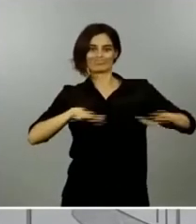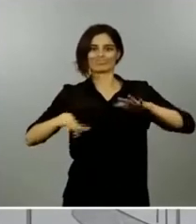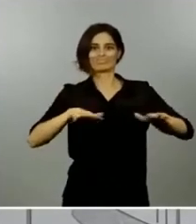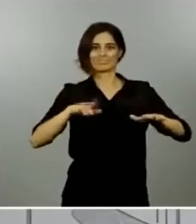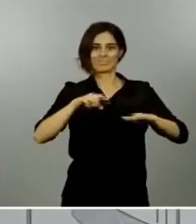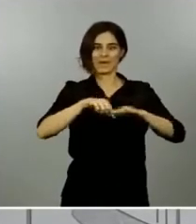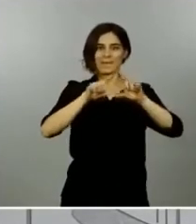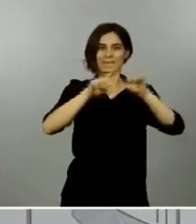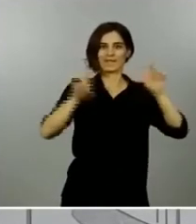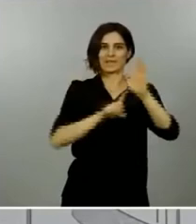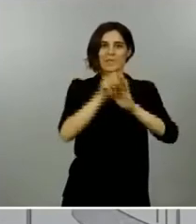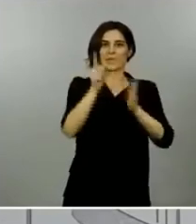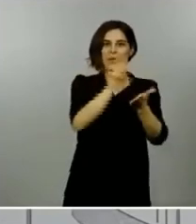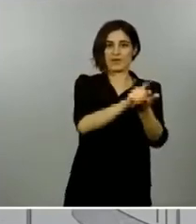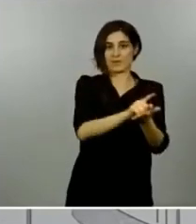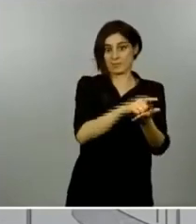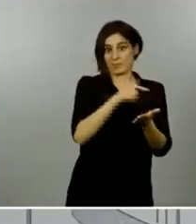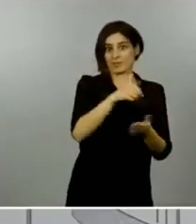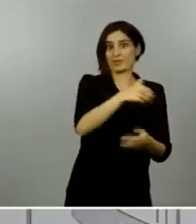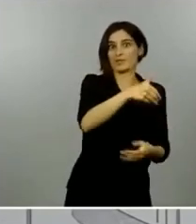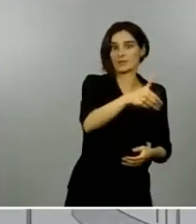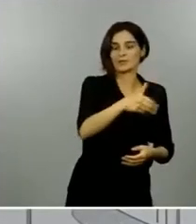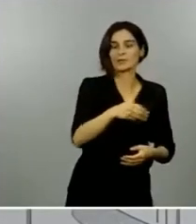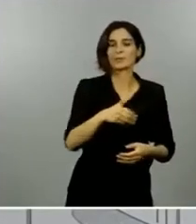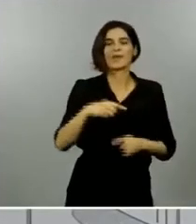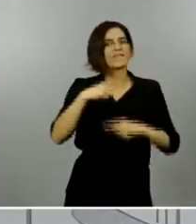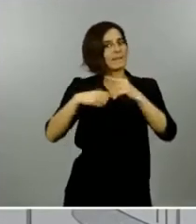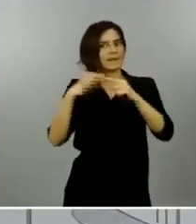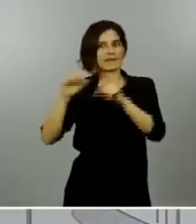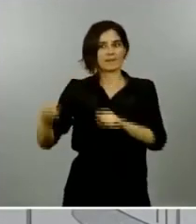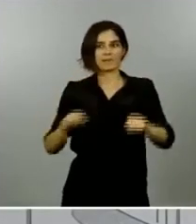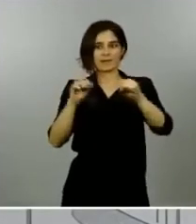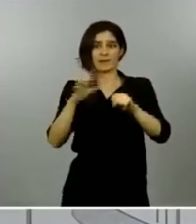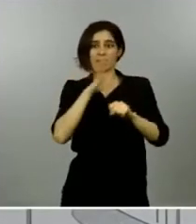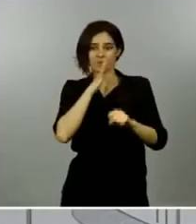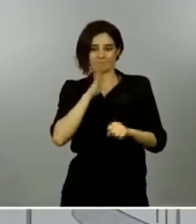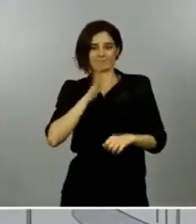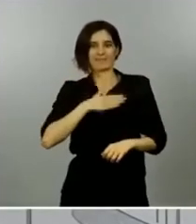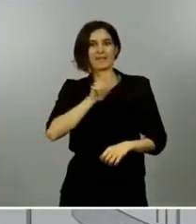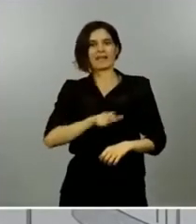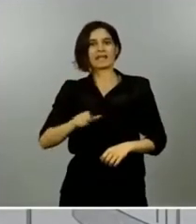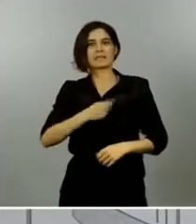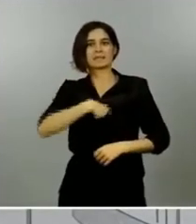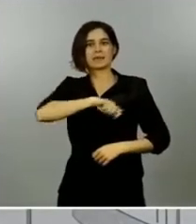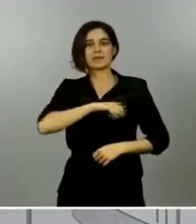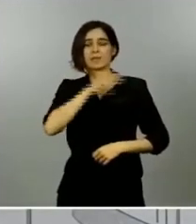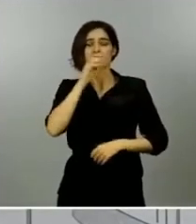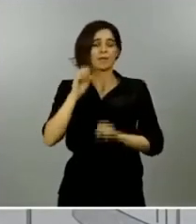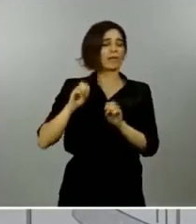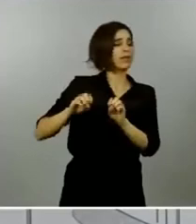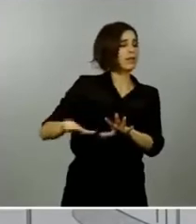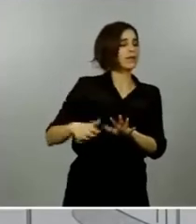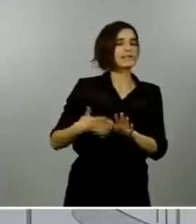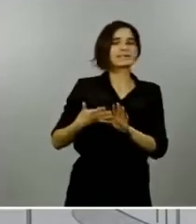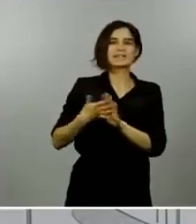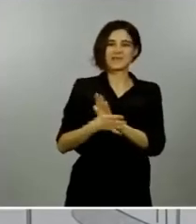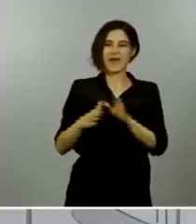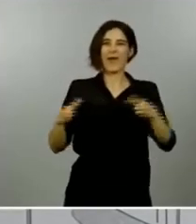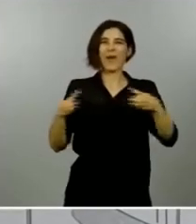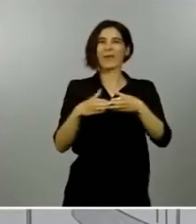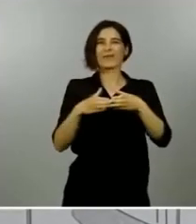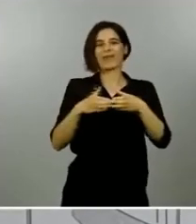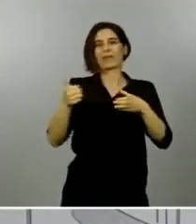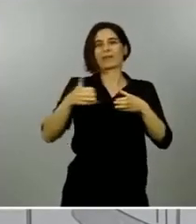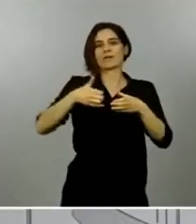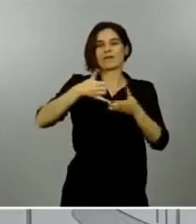familias que se han quedado sin sustento porque son familias de compatriotas y además porque abandonarlos nos debilitaría como comunidad y necesitamos